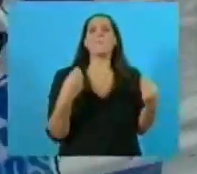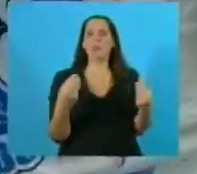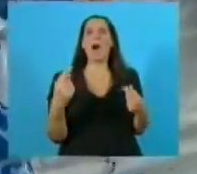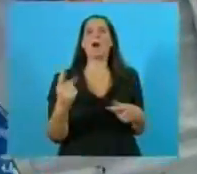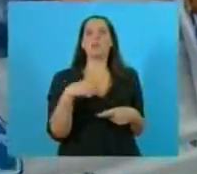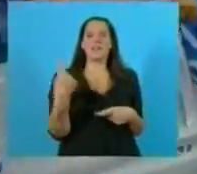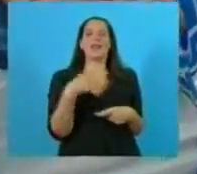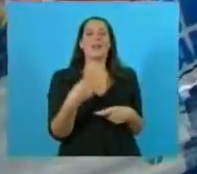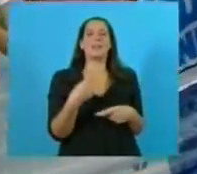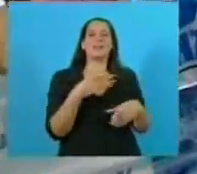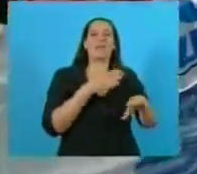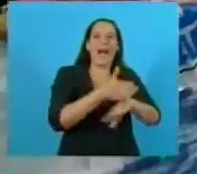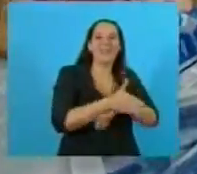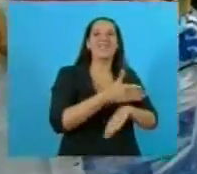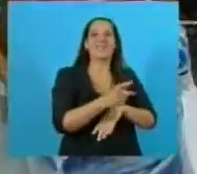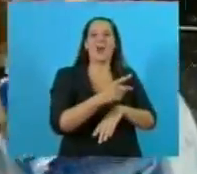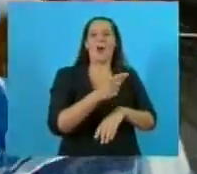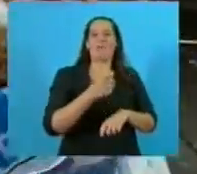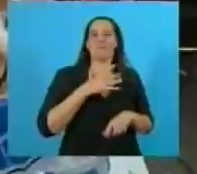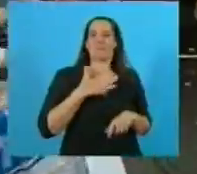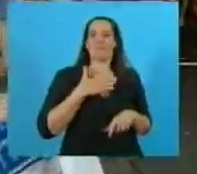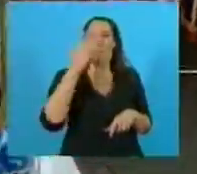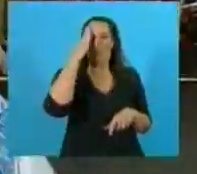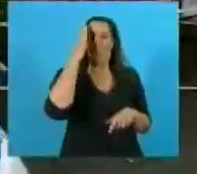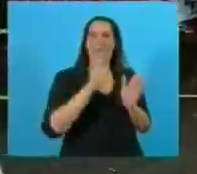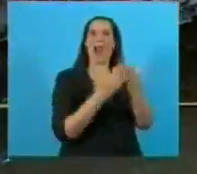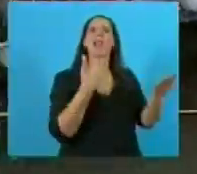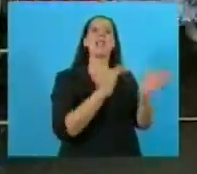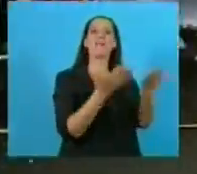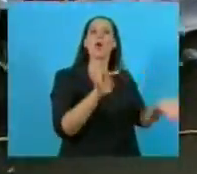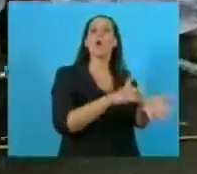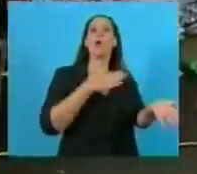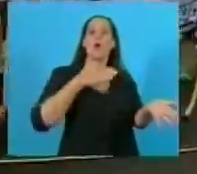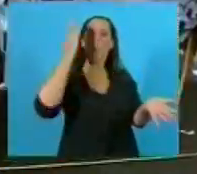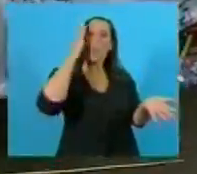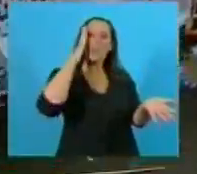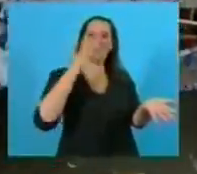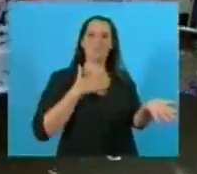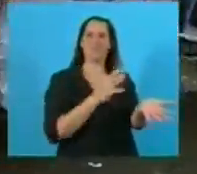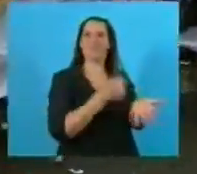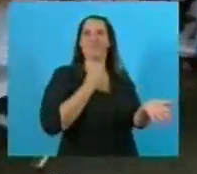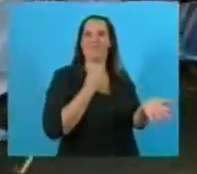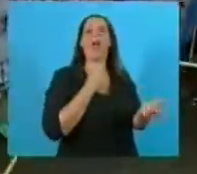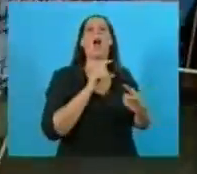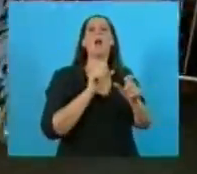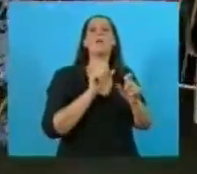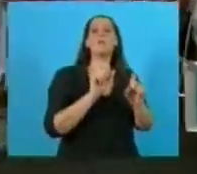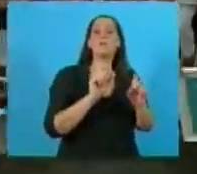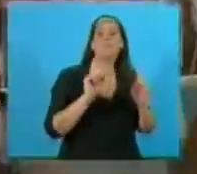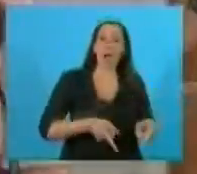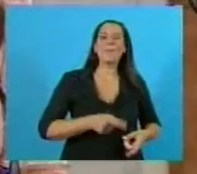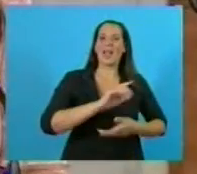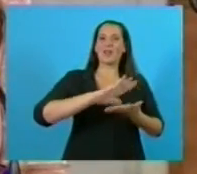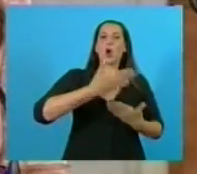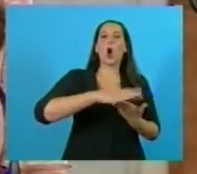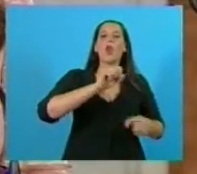bien cultural como es el libro, no solamente un bien cultural a conectar igualdad. De paso se ha dicho, la propaganda